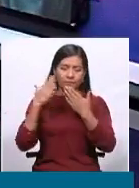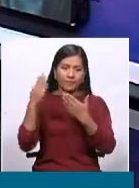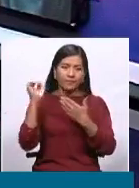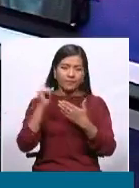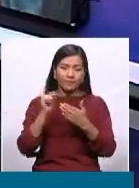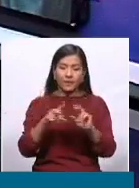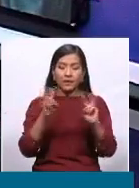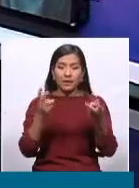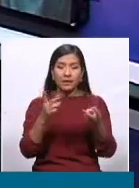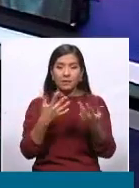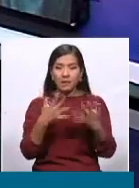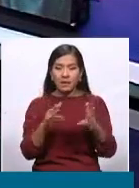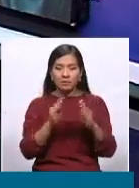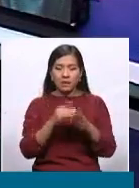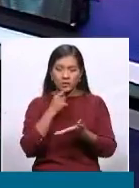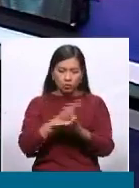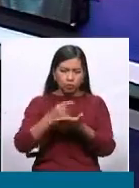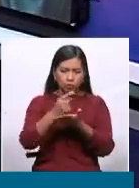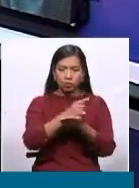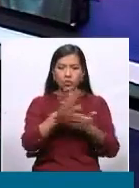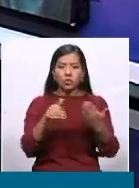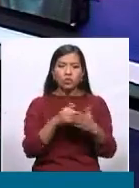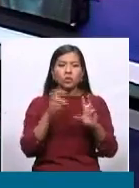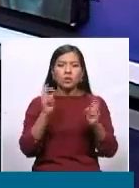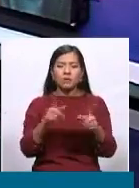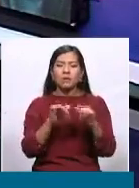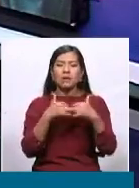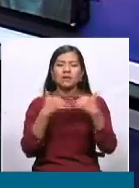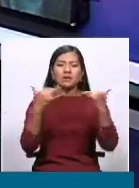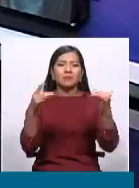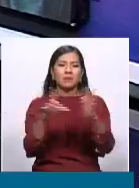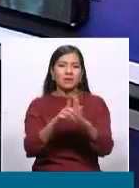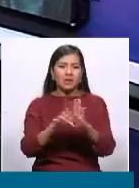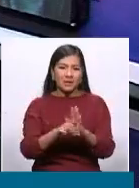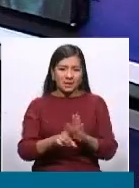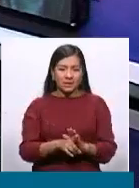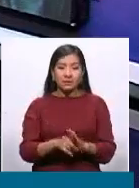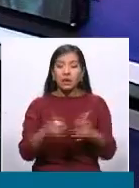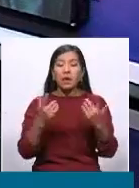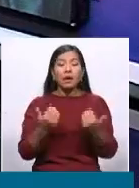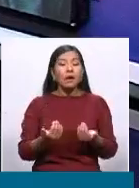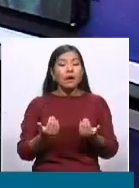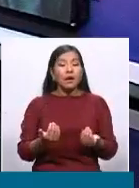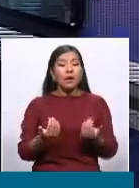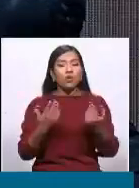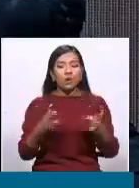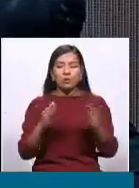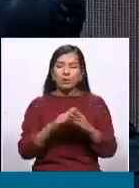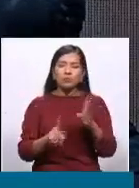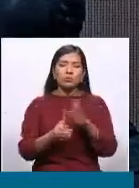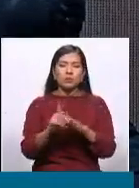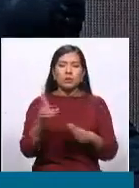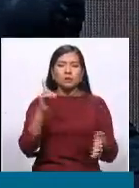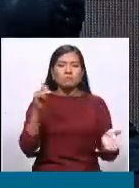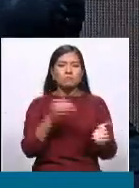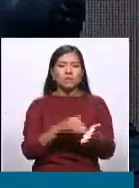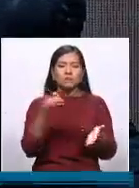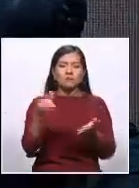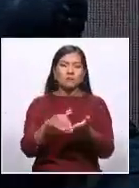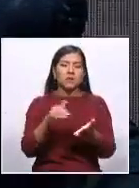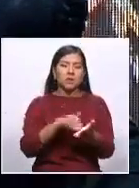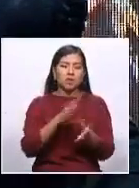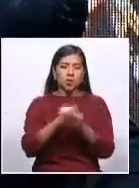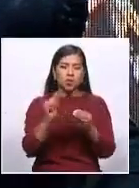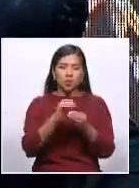todavía una discusión a la que vamos a ir dando seguimiento desde la Asamblea Legislativa actualmente la cifra que se maneja son mil millones de dólares de